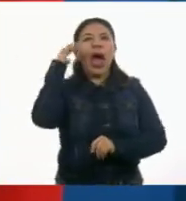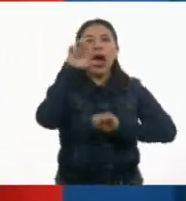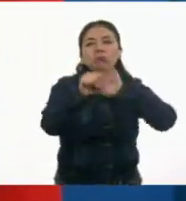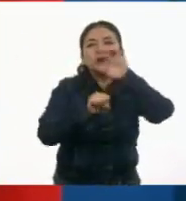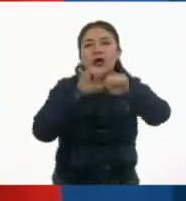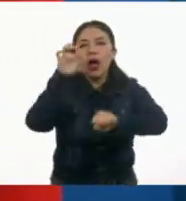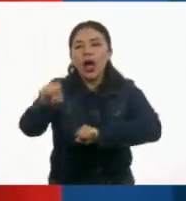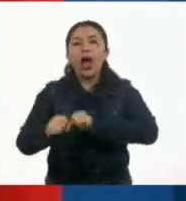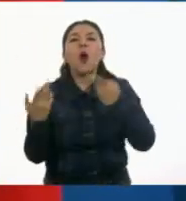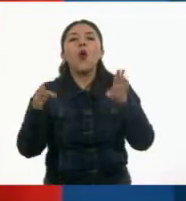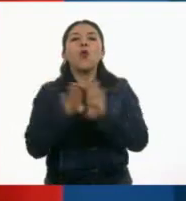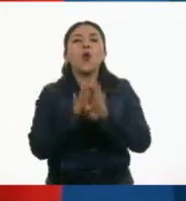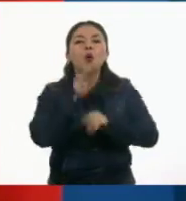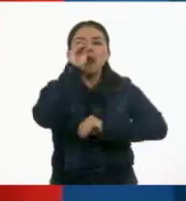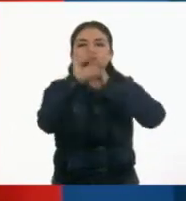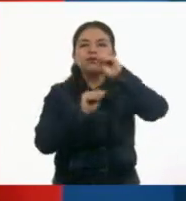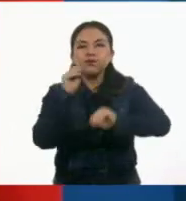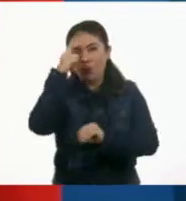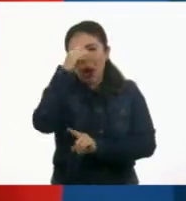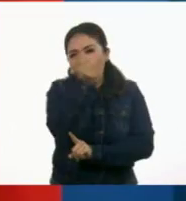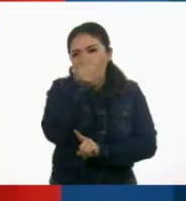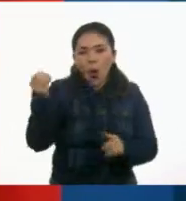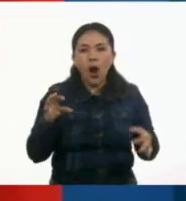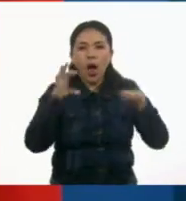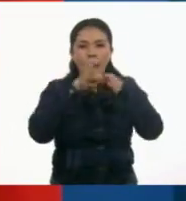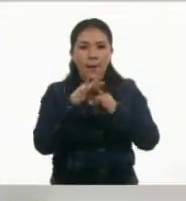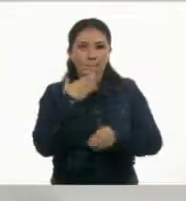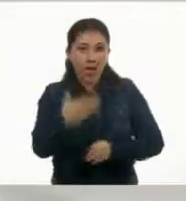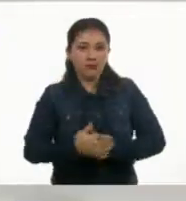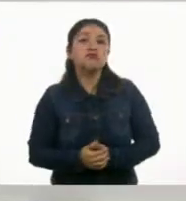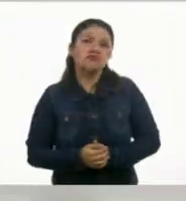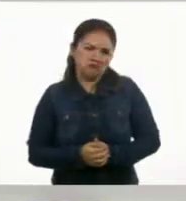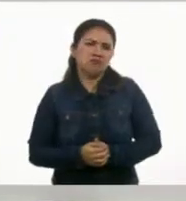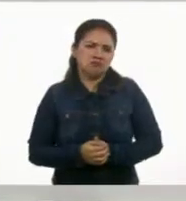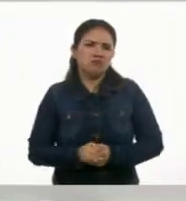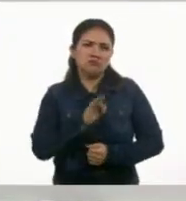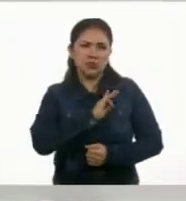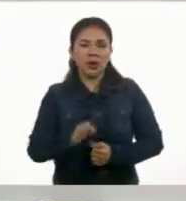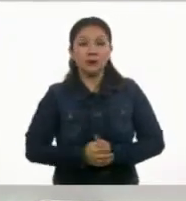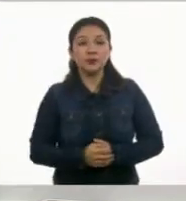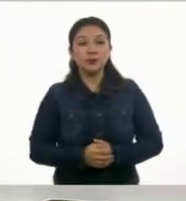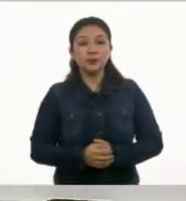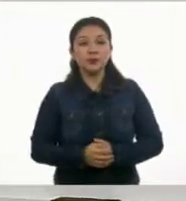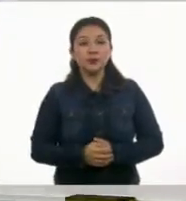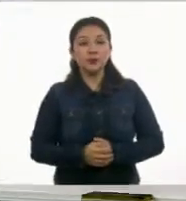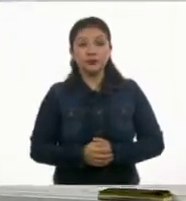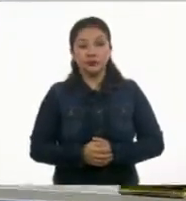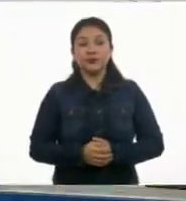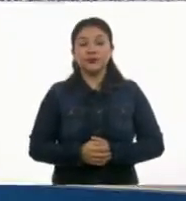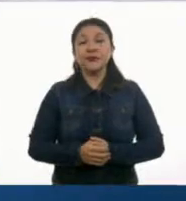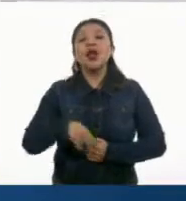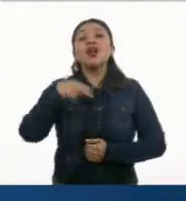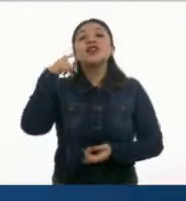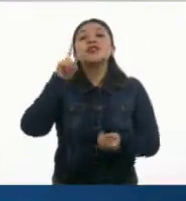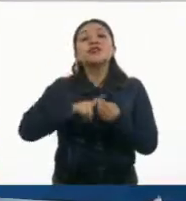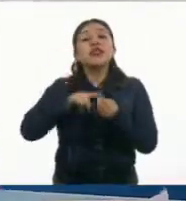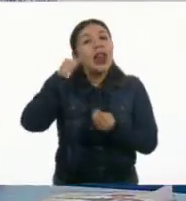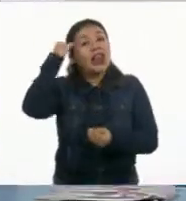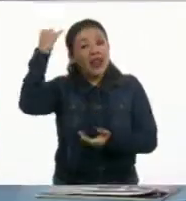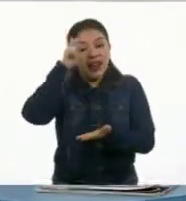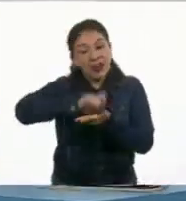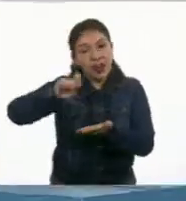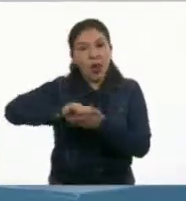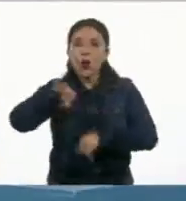poco cómo ir armándolo para que tenga coherencia. Pudiera ser. Mira, eso sí, el autor ya lo puse al último. Ese sí queda